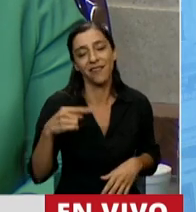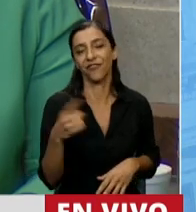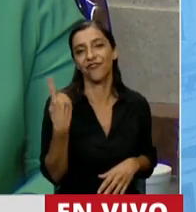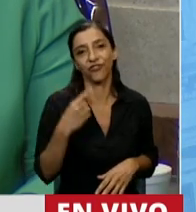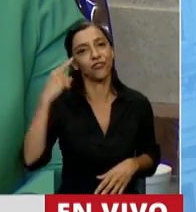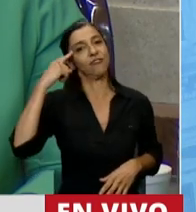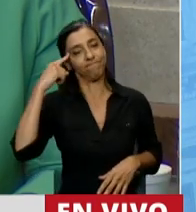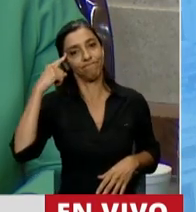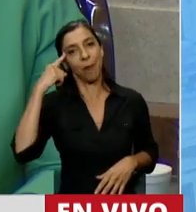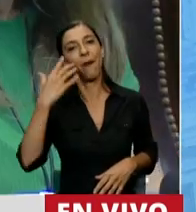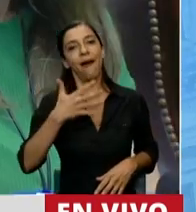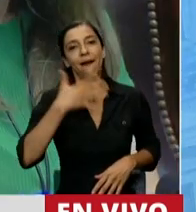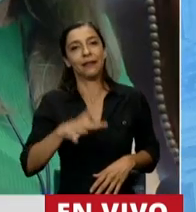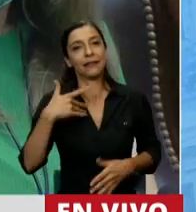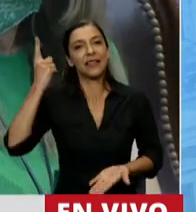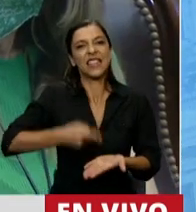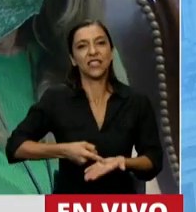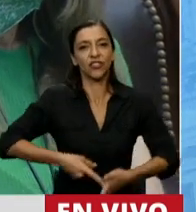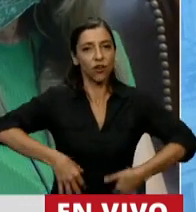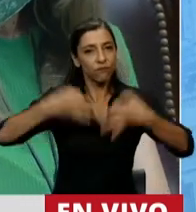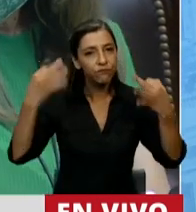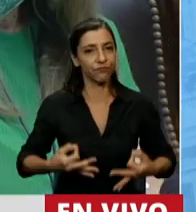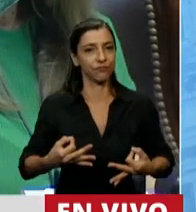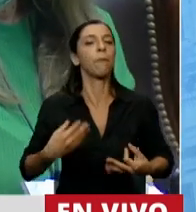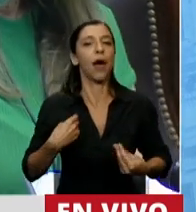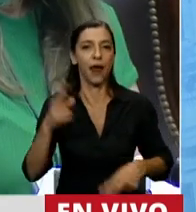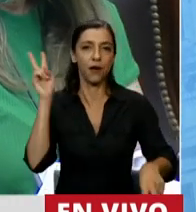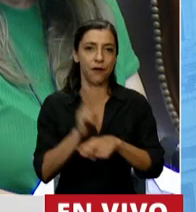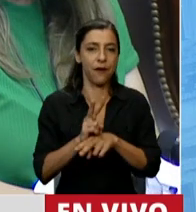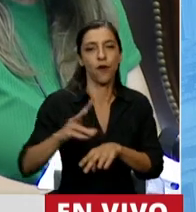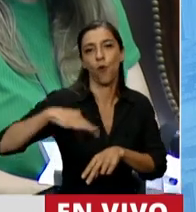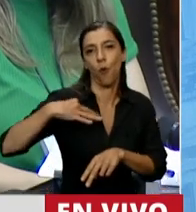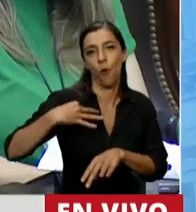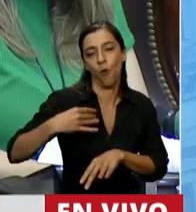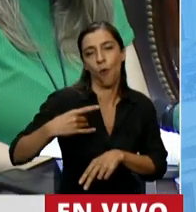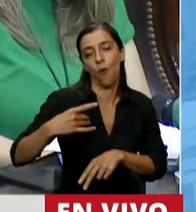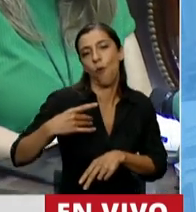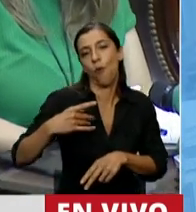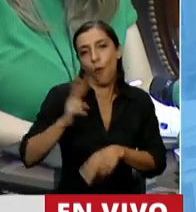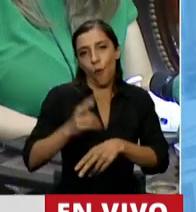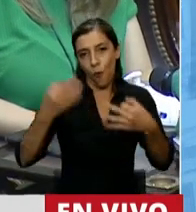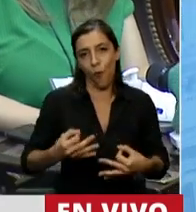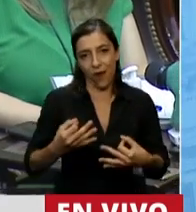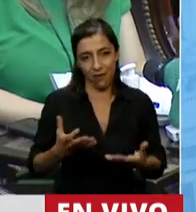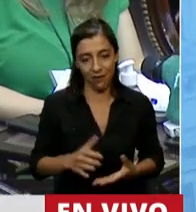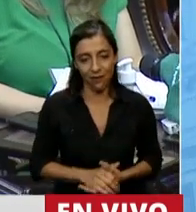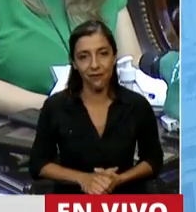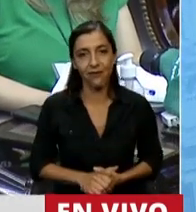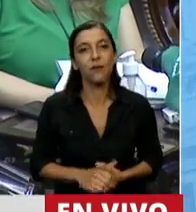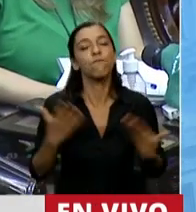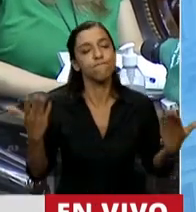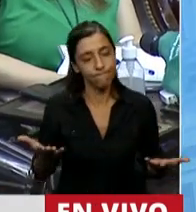decisión correcta sobre proteger y cuidar la vida. Por eso, presidente, y como